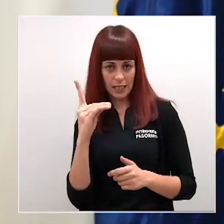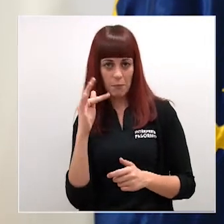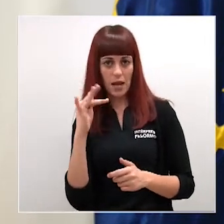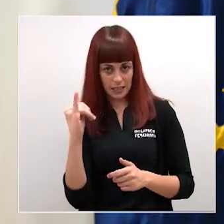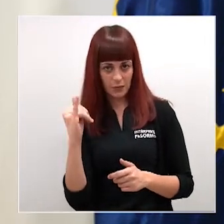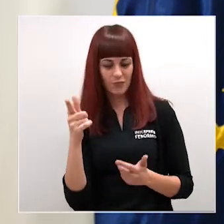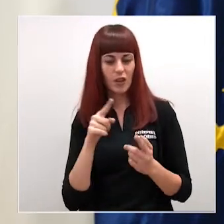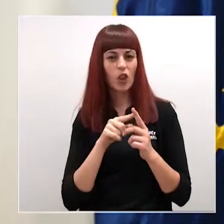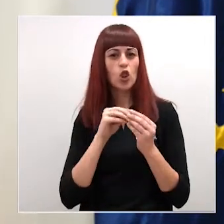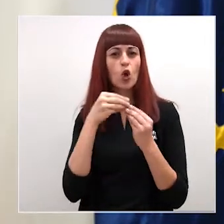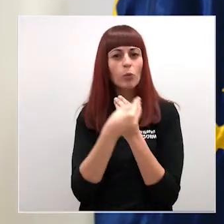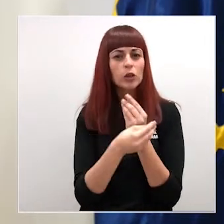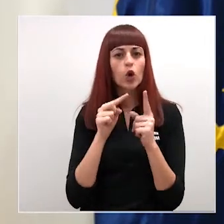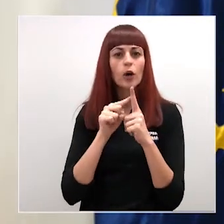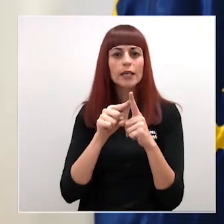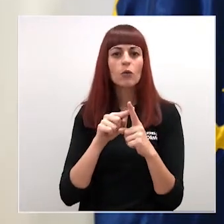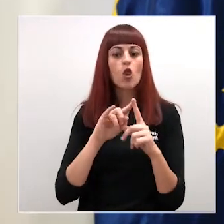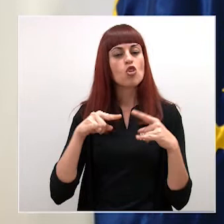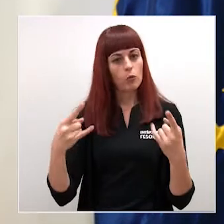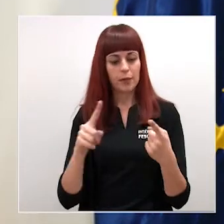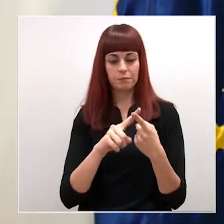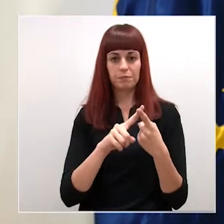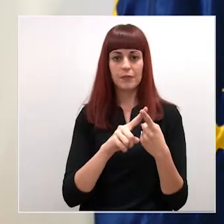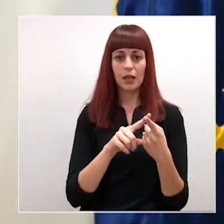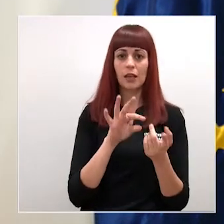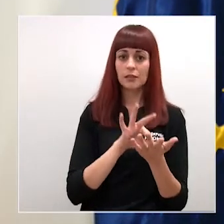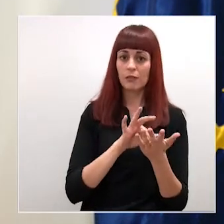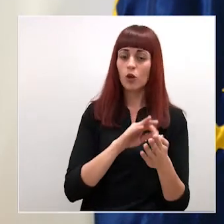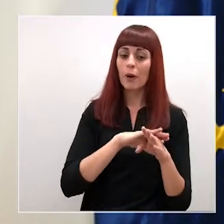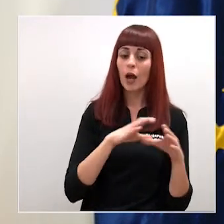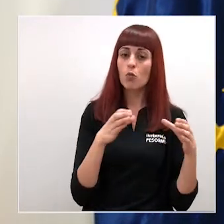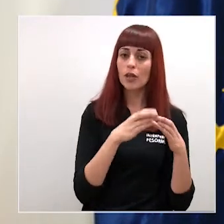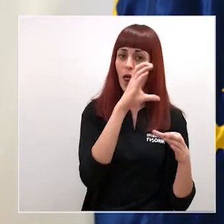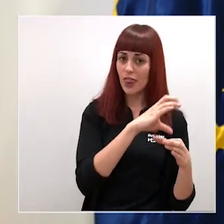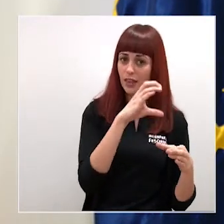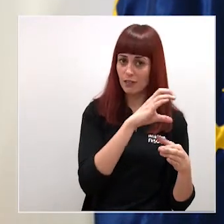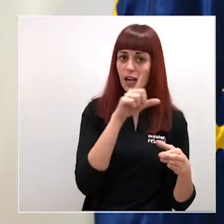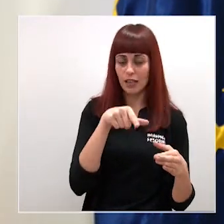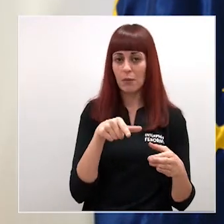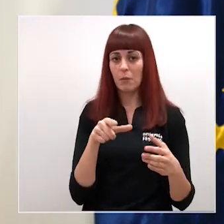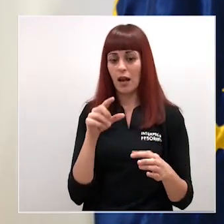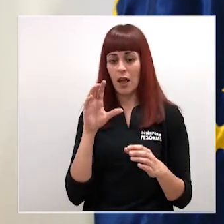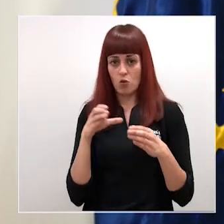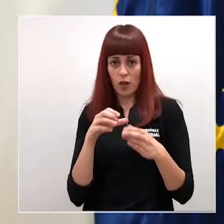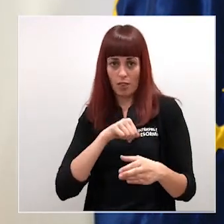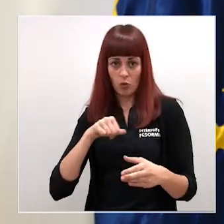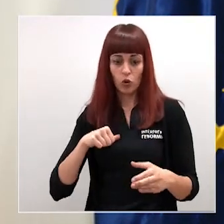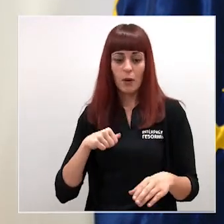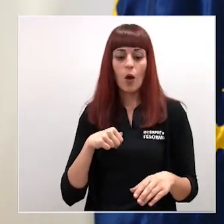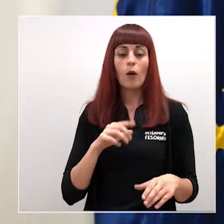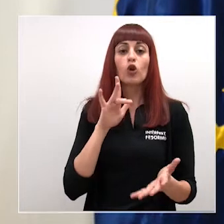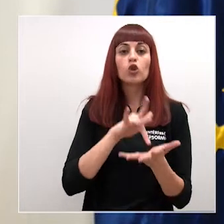este documento es doble es servir a la comunidad científica y a los órganos y entidades públicas de la comunidad autónoma en la toma de